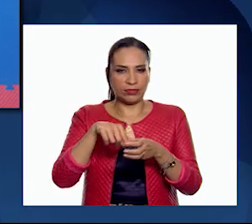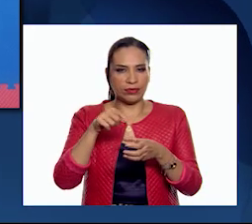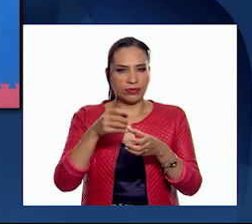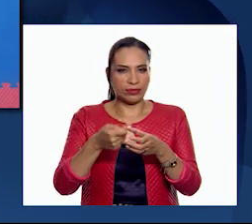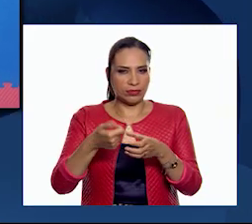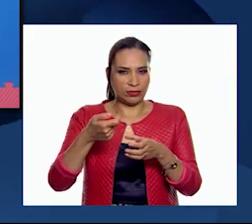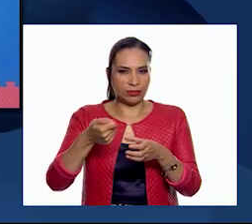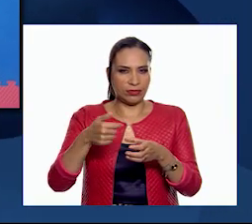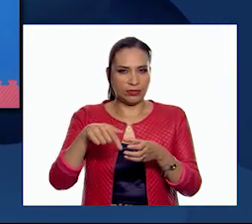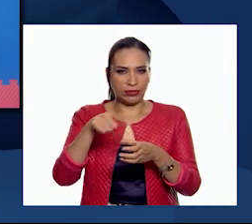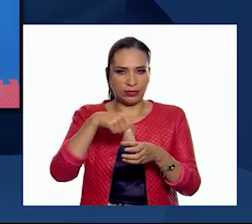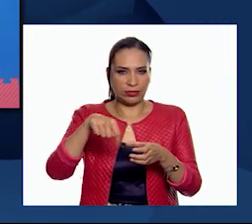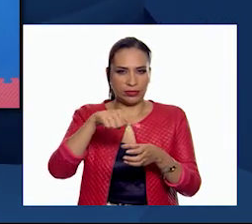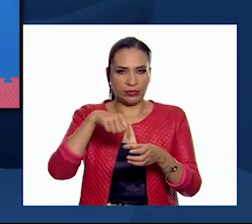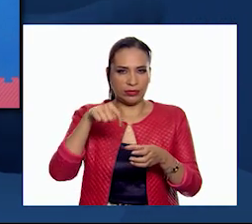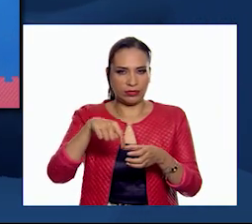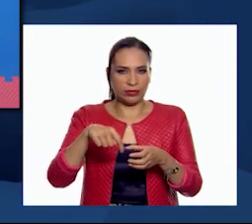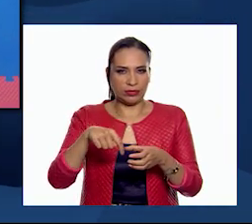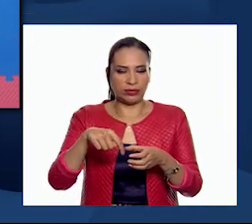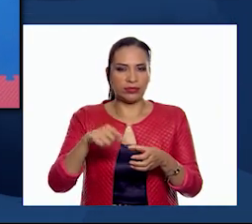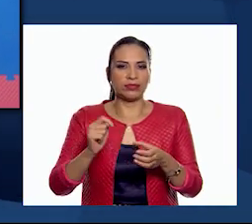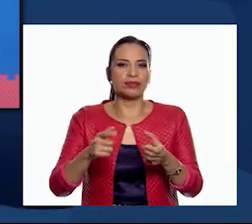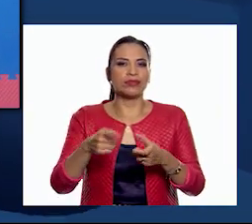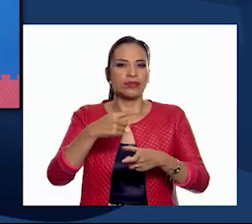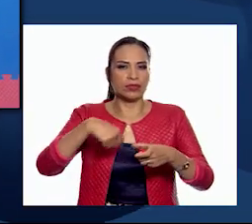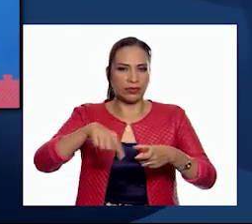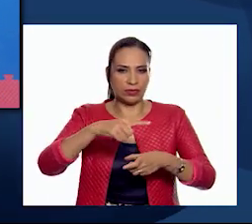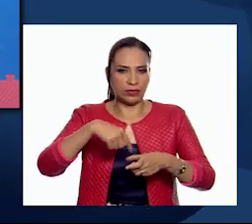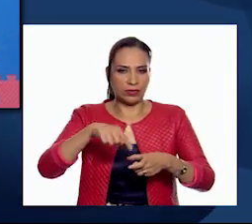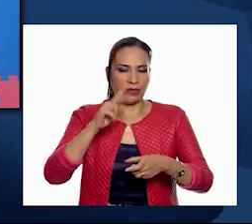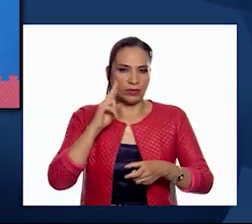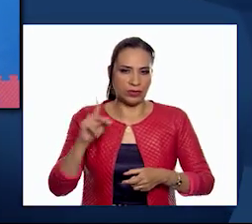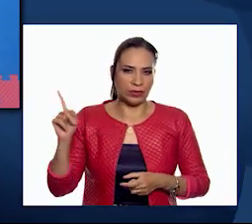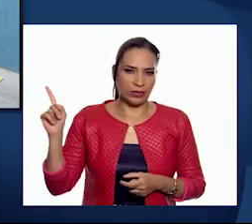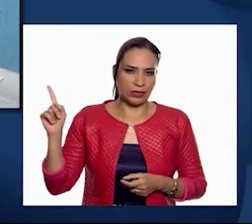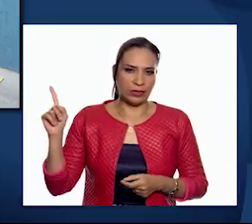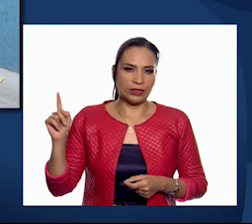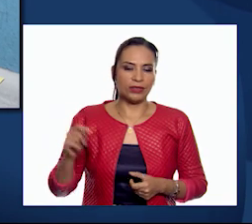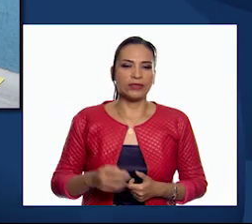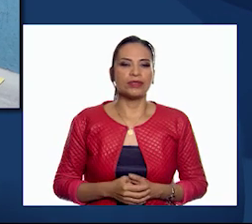canica girando sin detenerse dentro de una tina o cubeta de plástico.